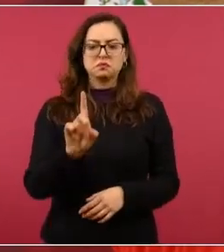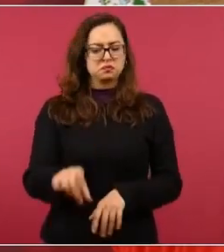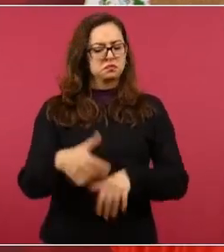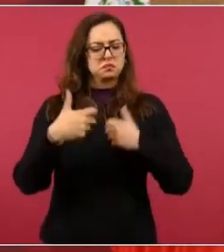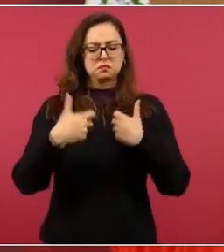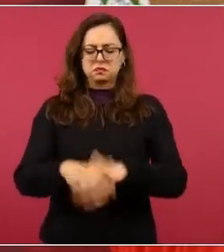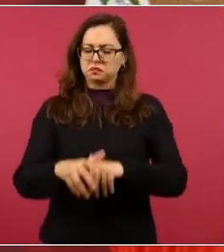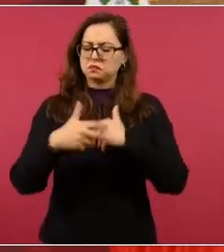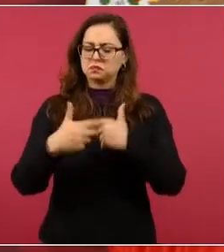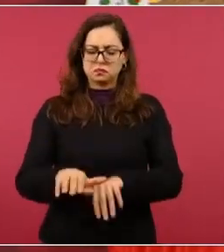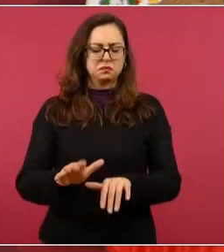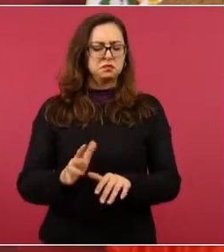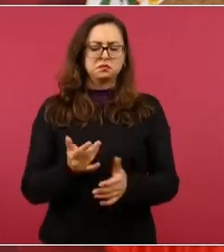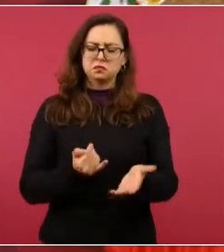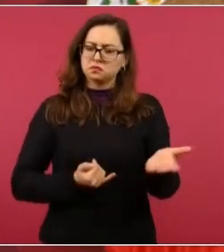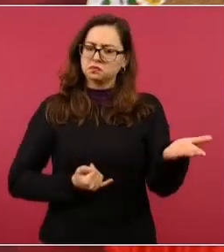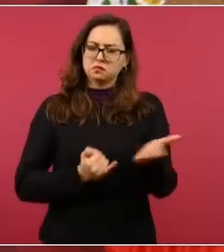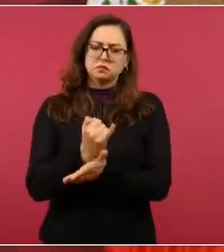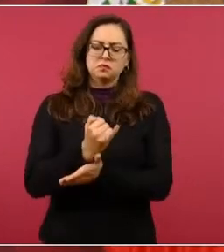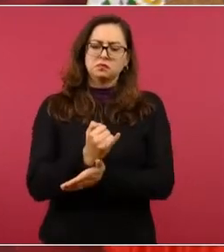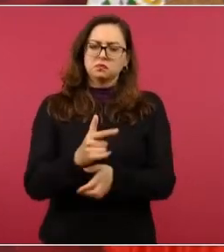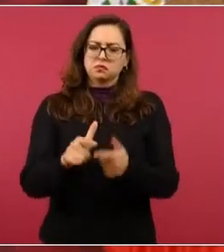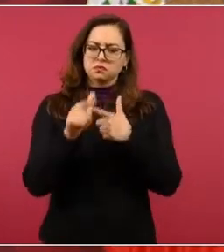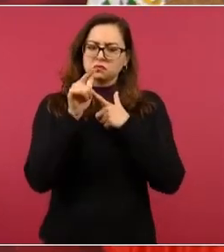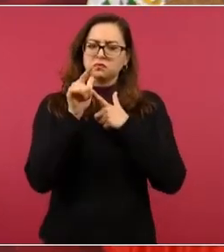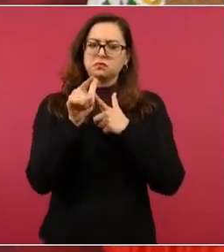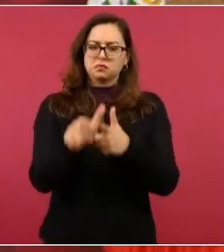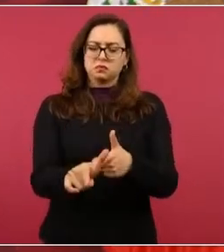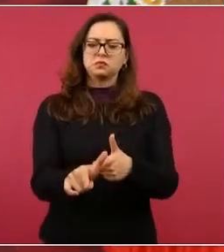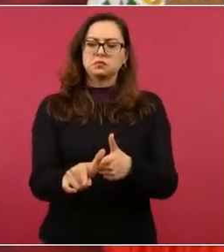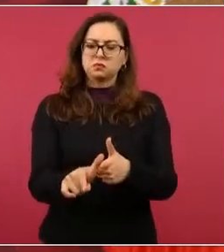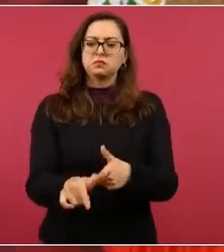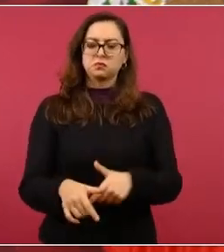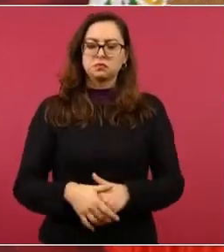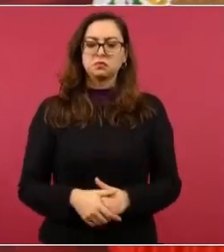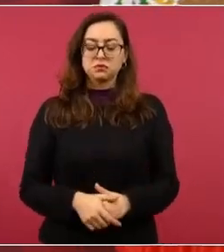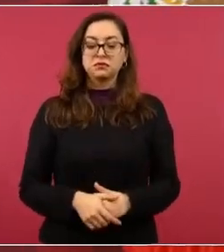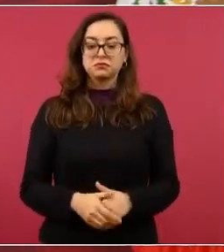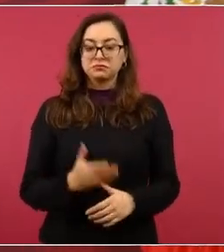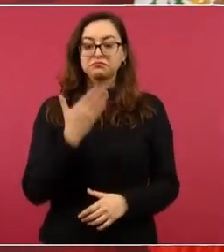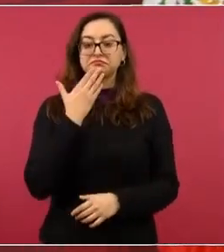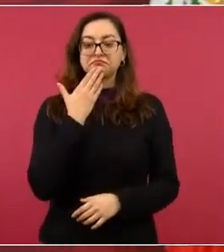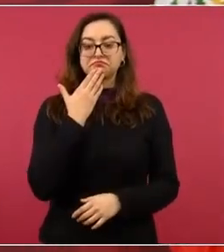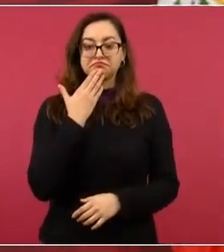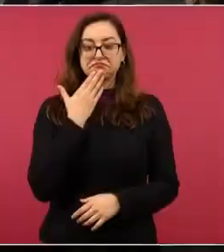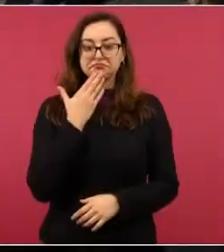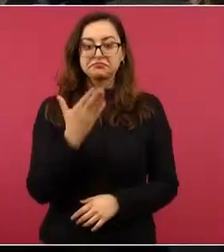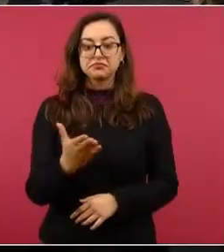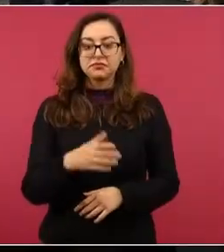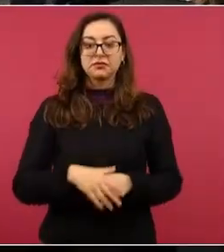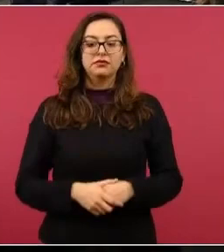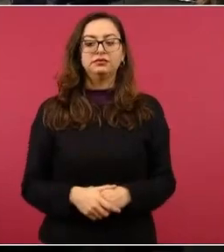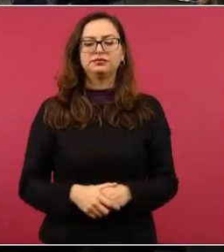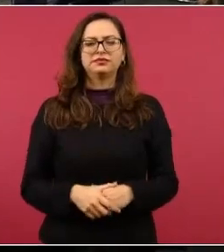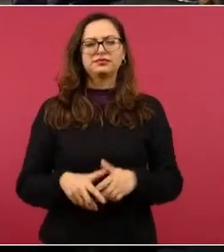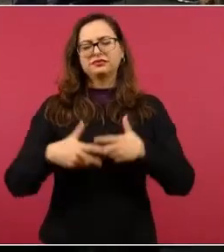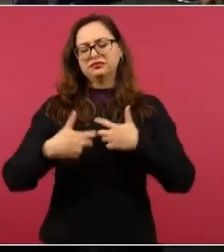la marcha, el decile,